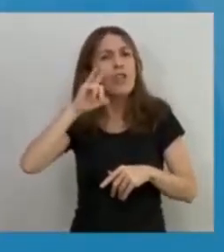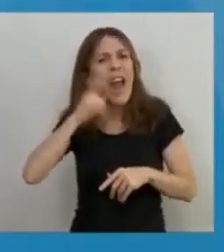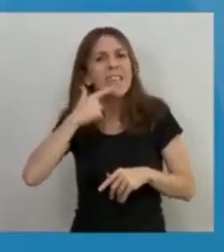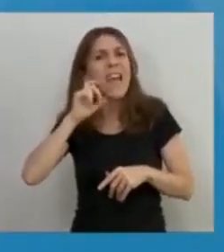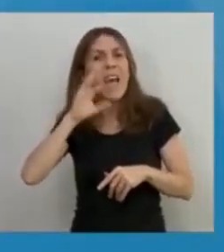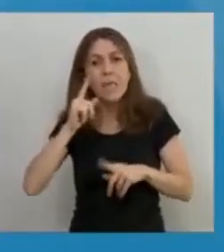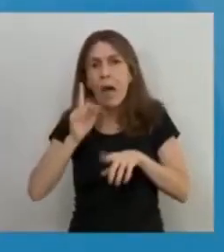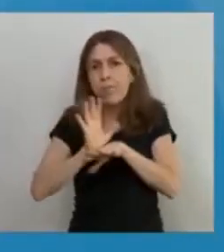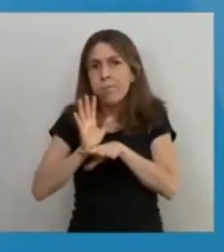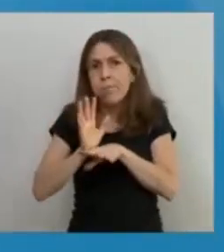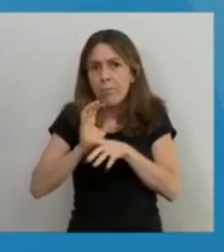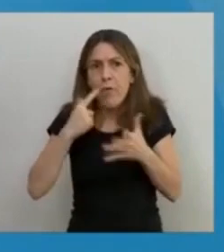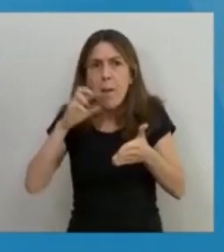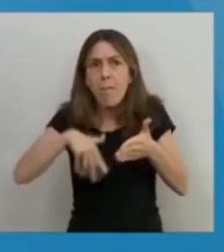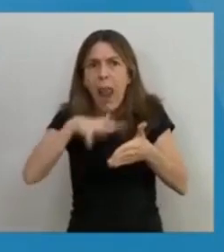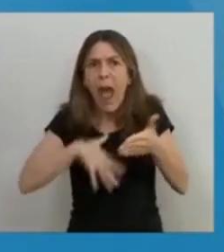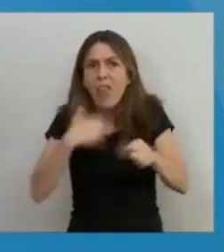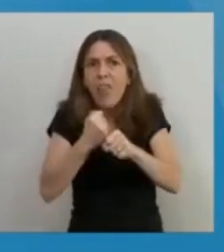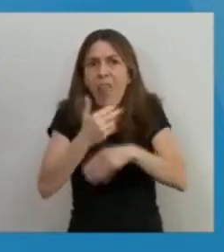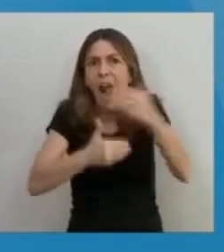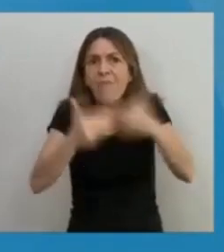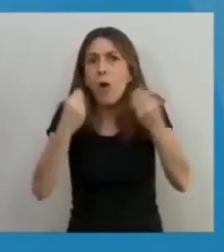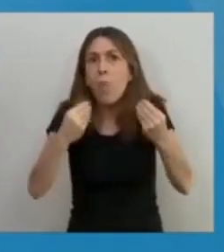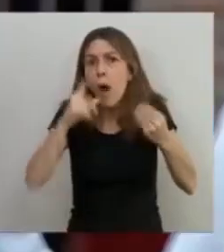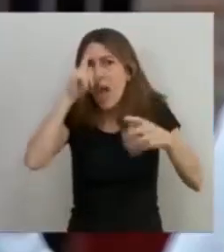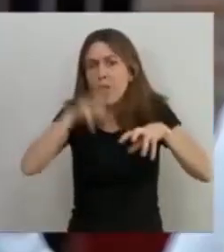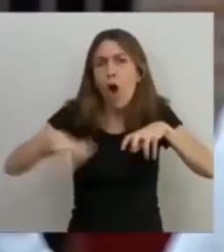salud que estaba absolutamente diezmado.